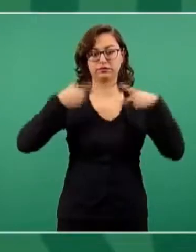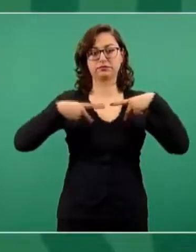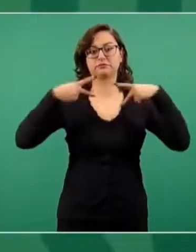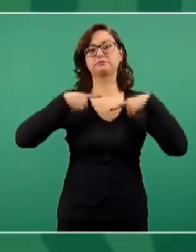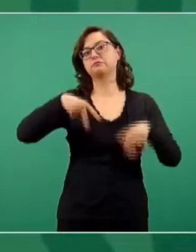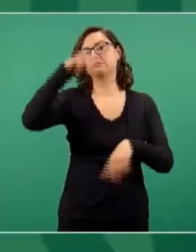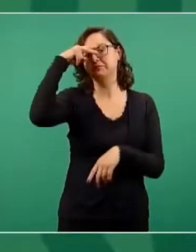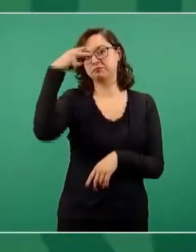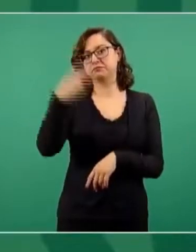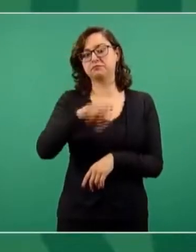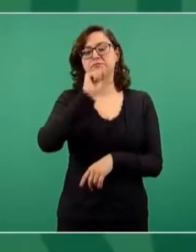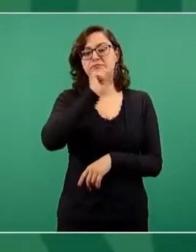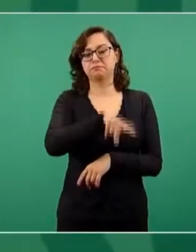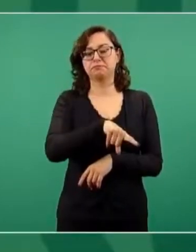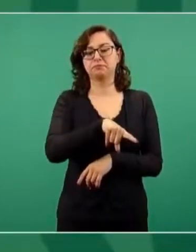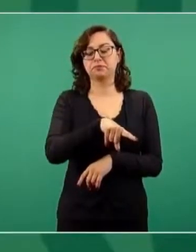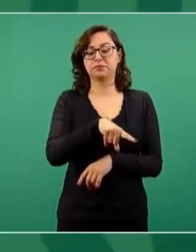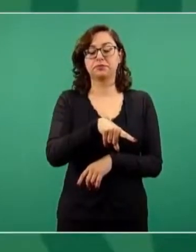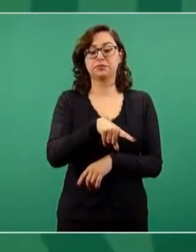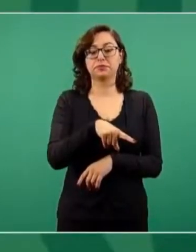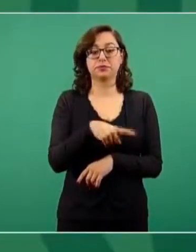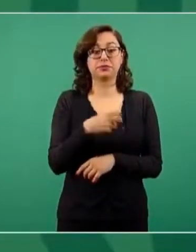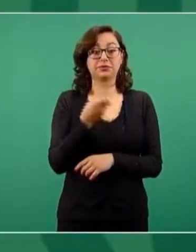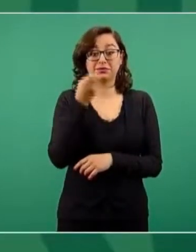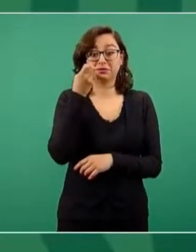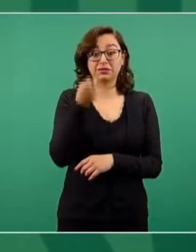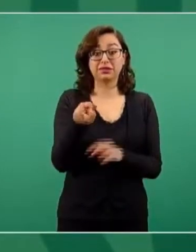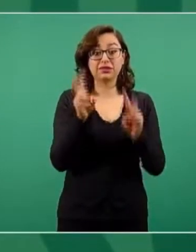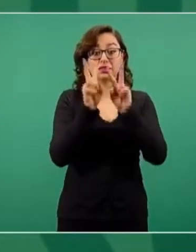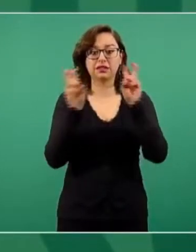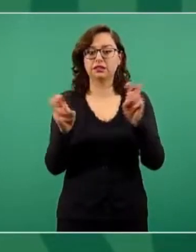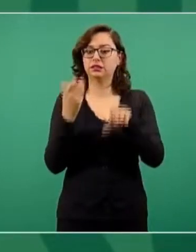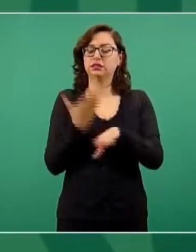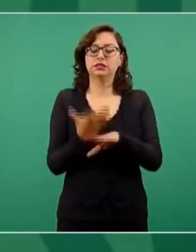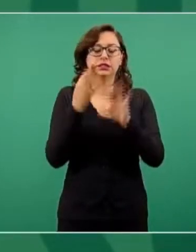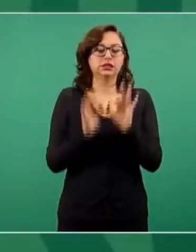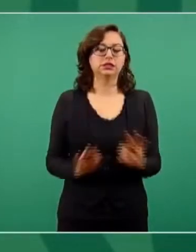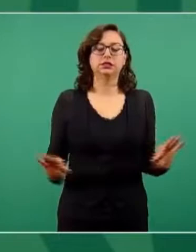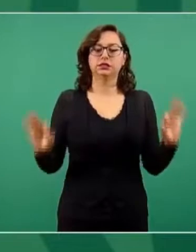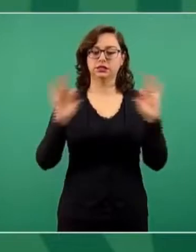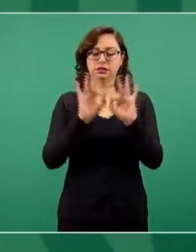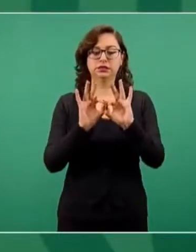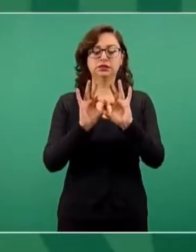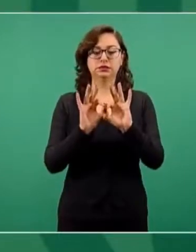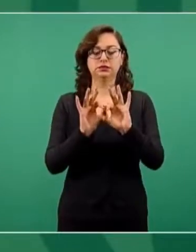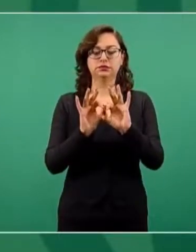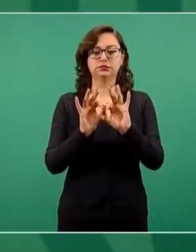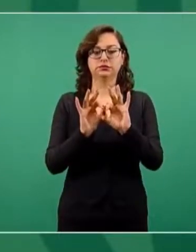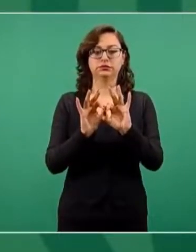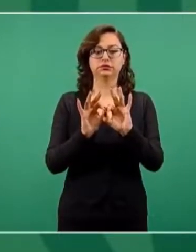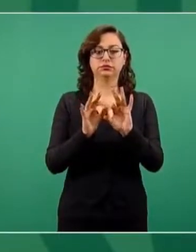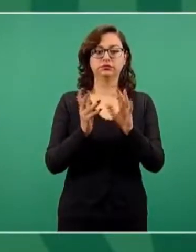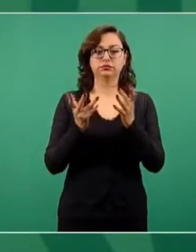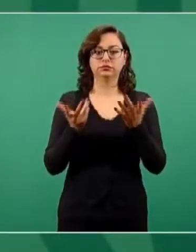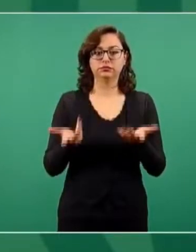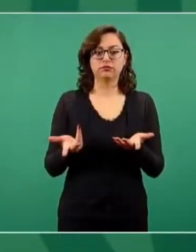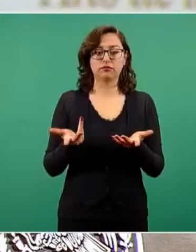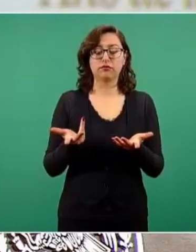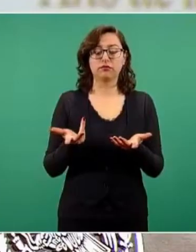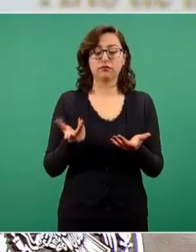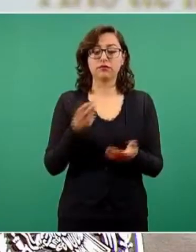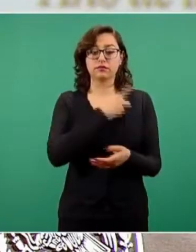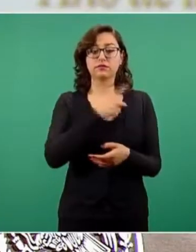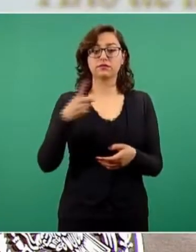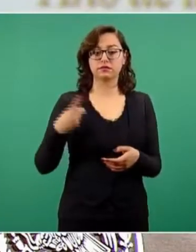paisanos, eso es un paso importantísimo, es algo que se